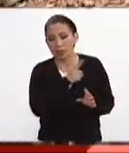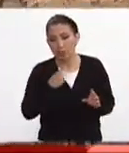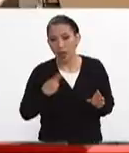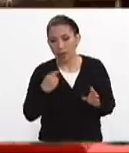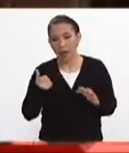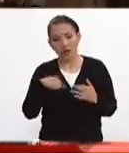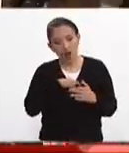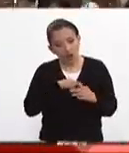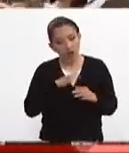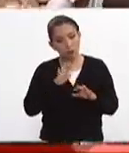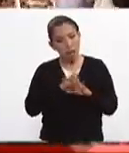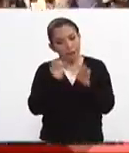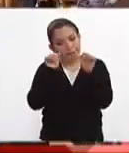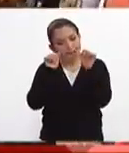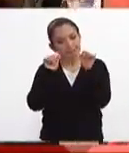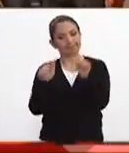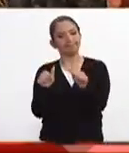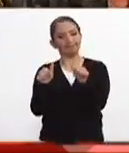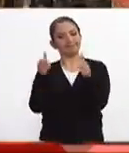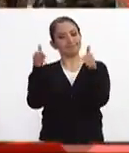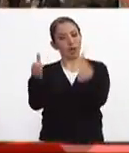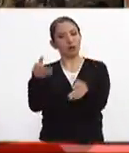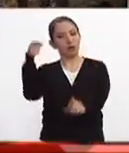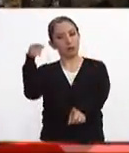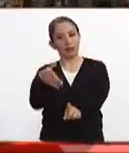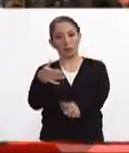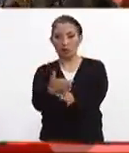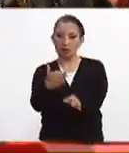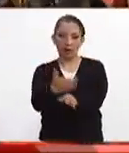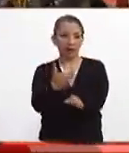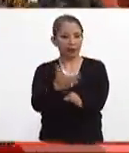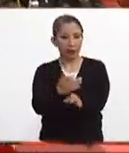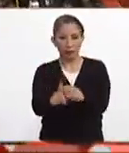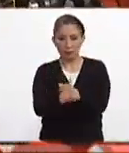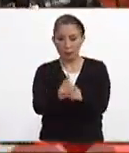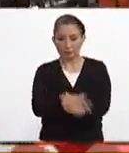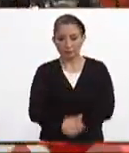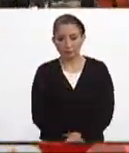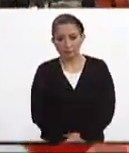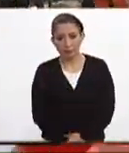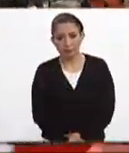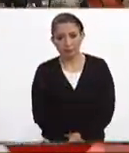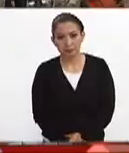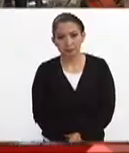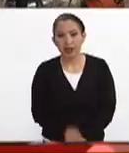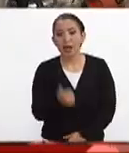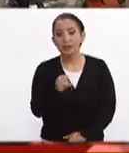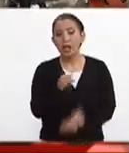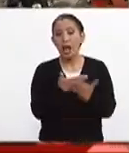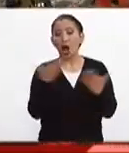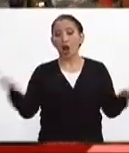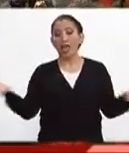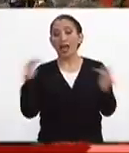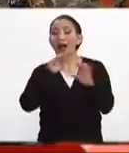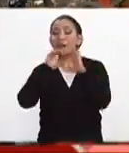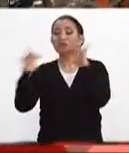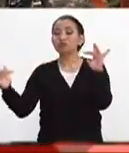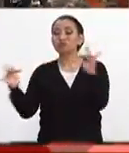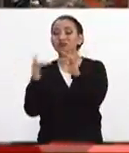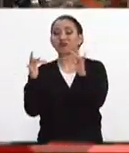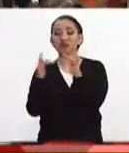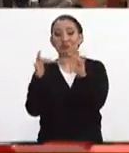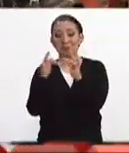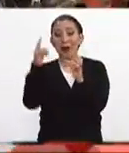de ser nuestro principal objetivo en estos momentos de crisis así es y bueno ahora nos vamos a comunicar